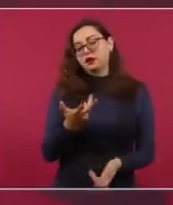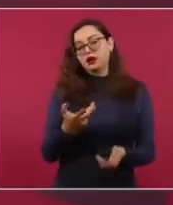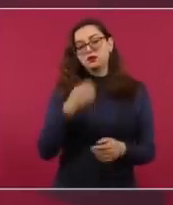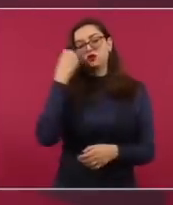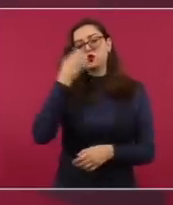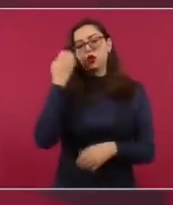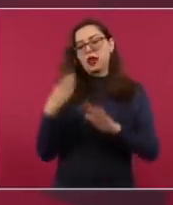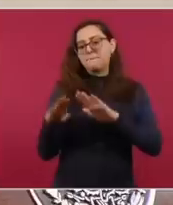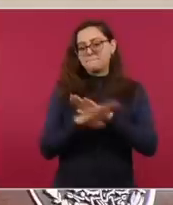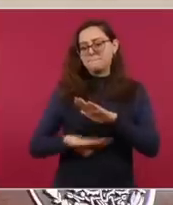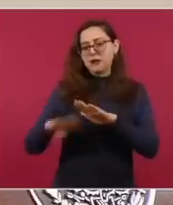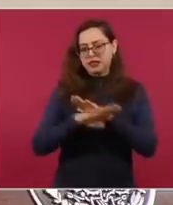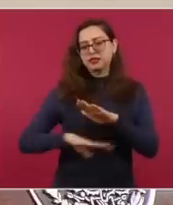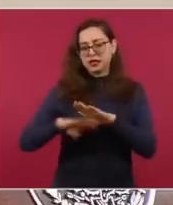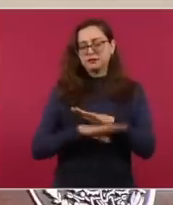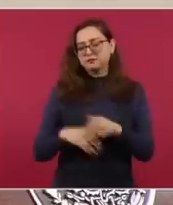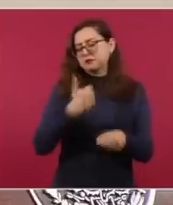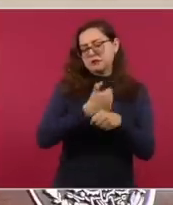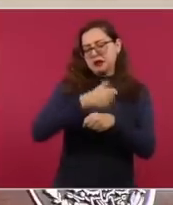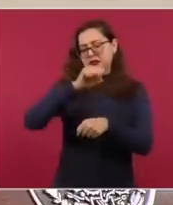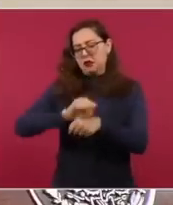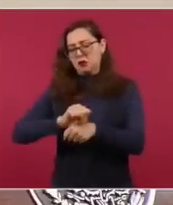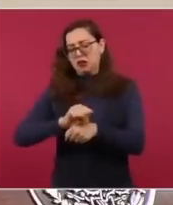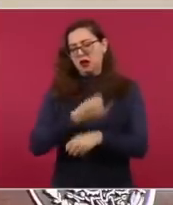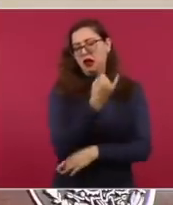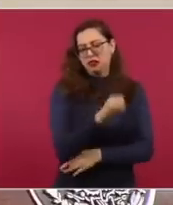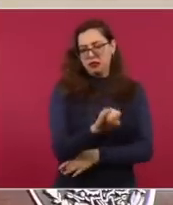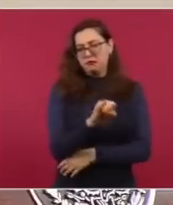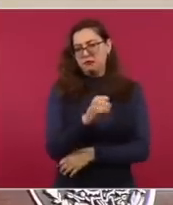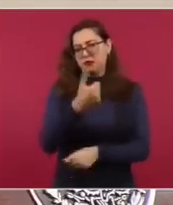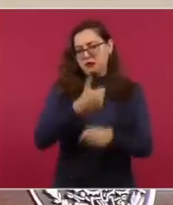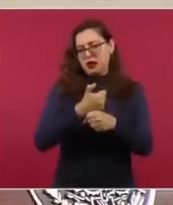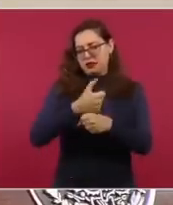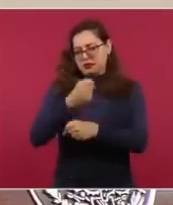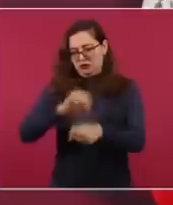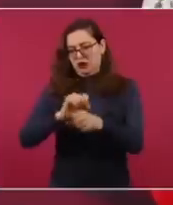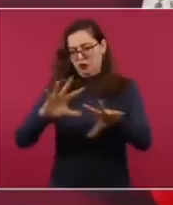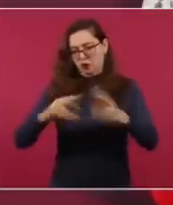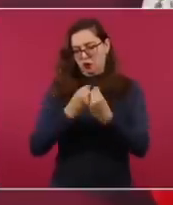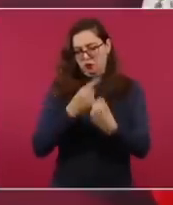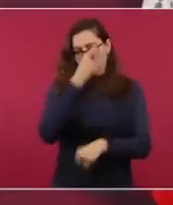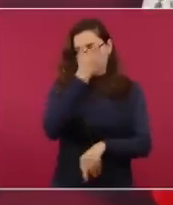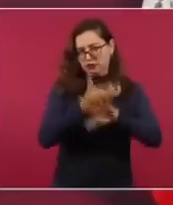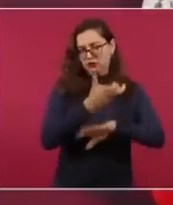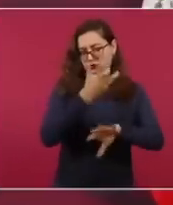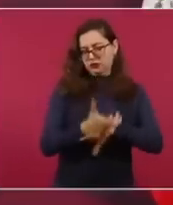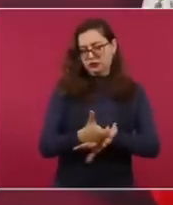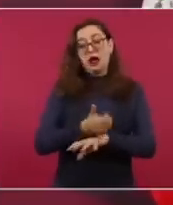yo creo que de educación básica, preescolar, primaria, secundaria, de cada 100